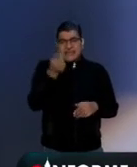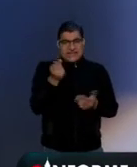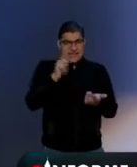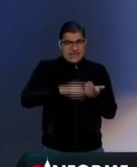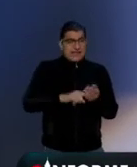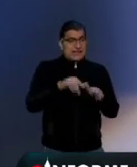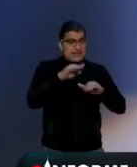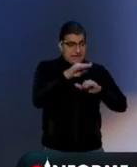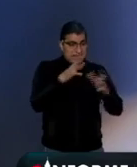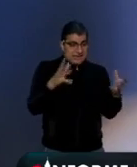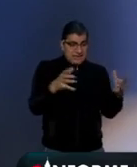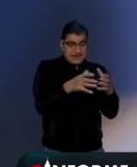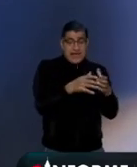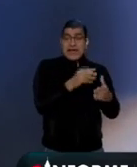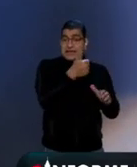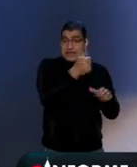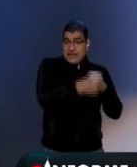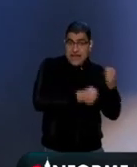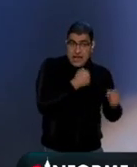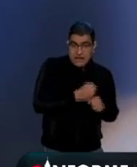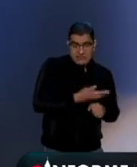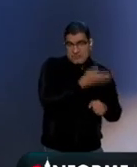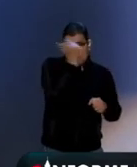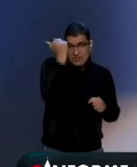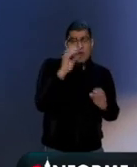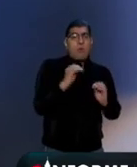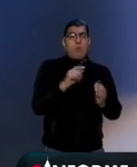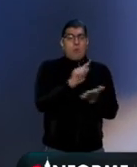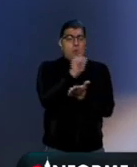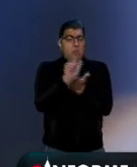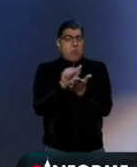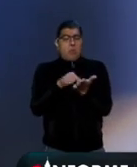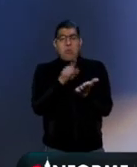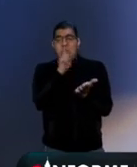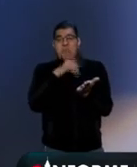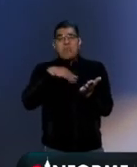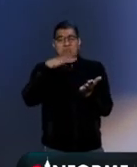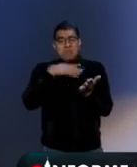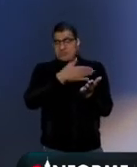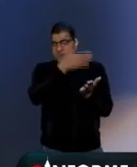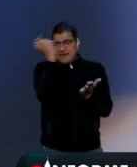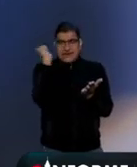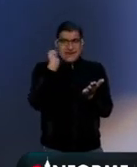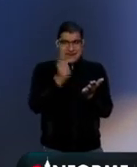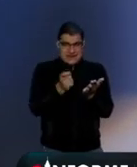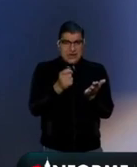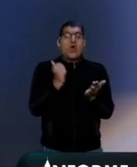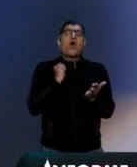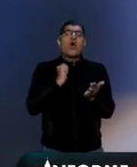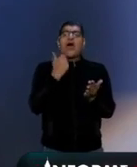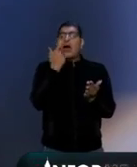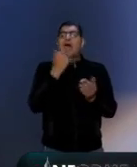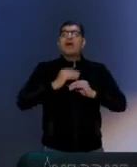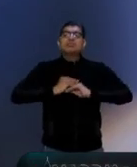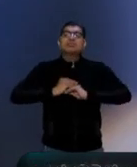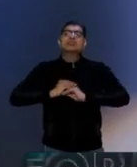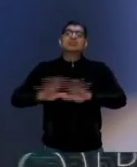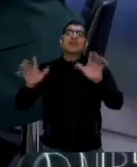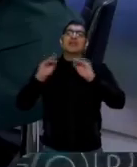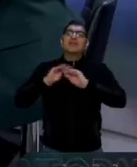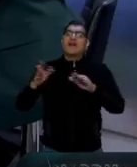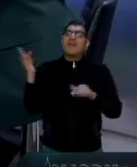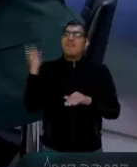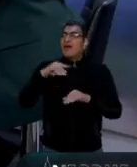seis años o no se leyó la ley o hay una franca intención de desinformar a la